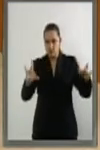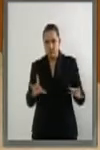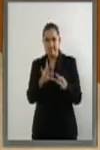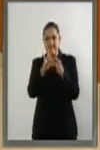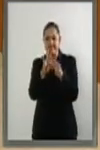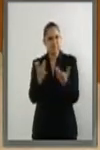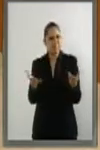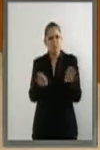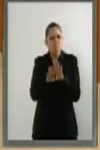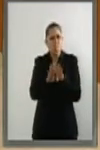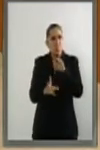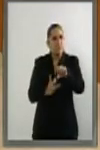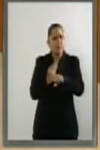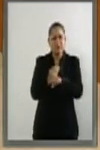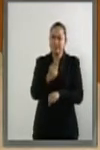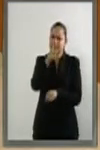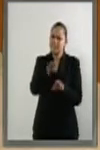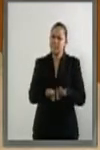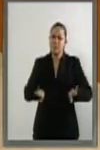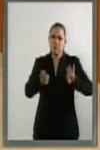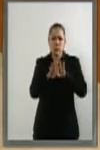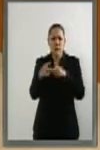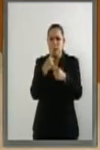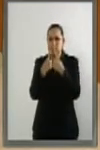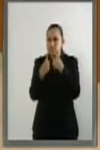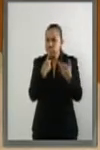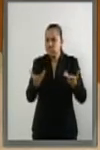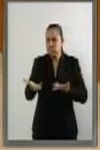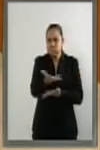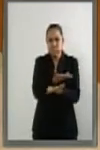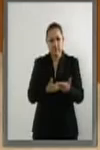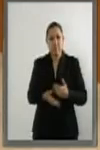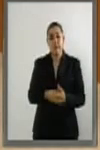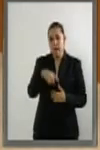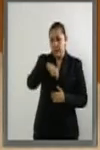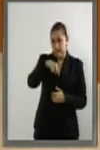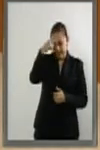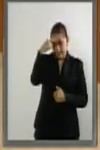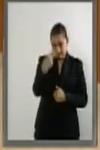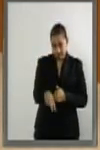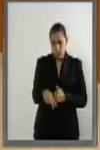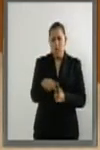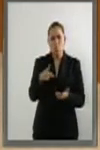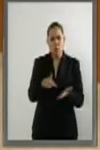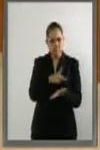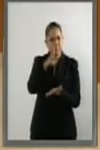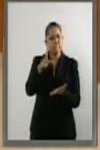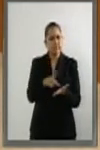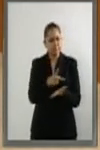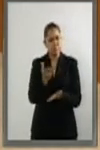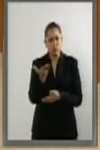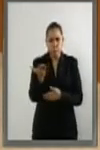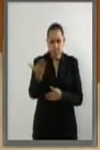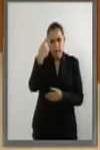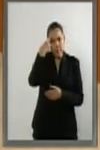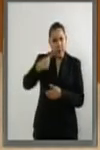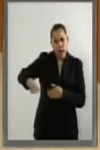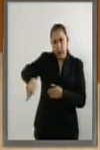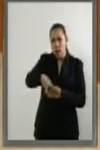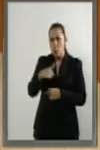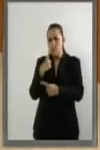México constantemente se ha posicionado a favor de la negociación y la solución